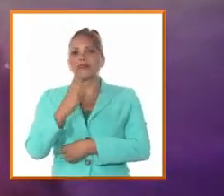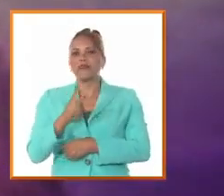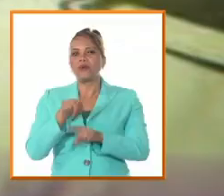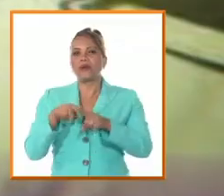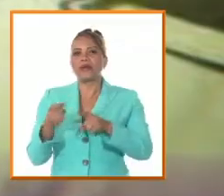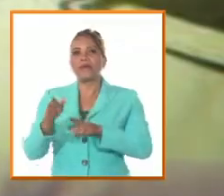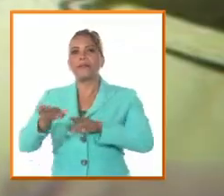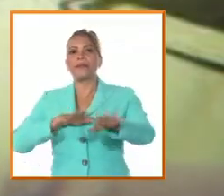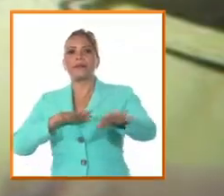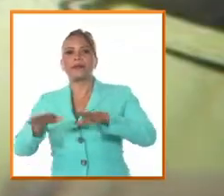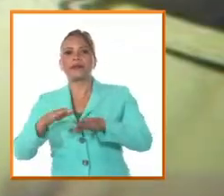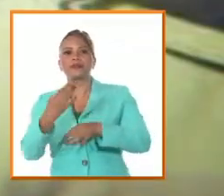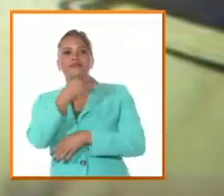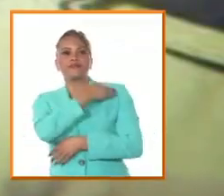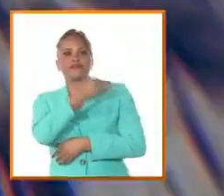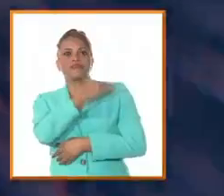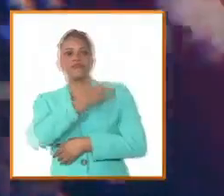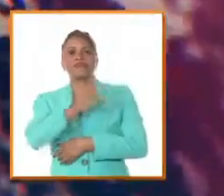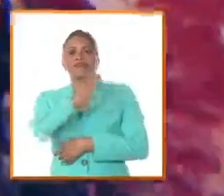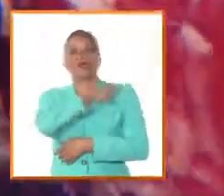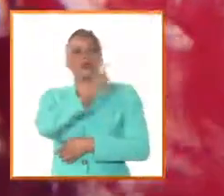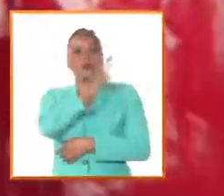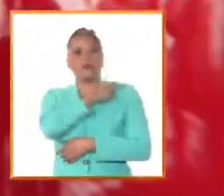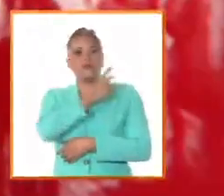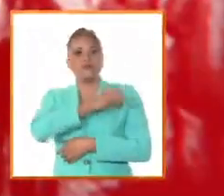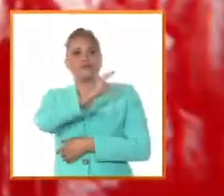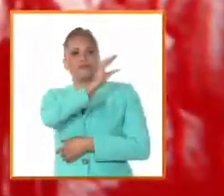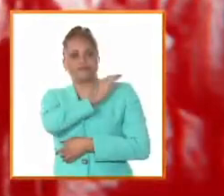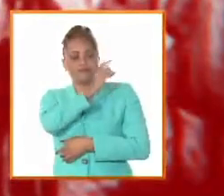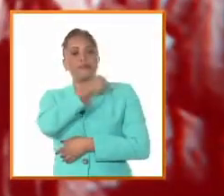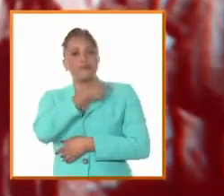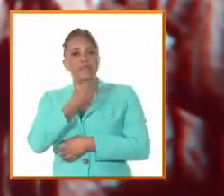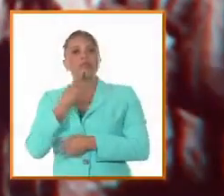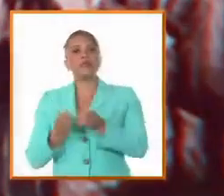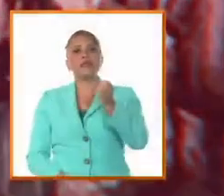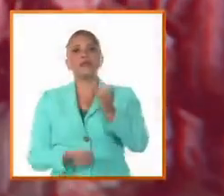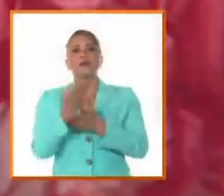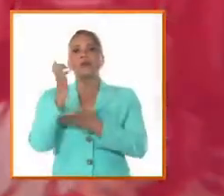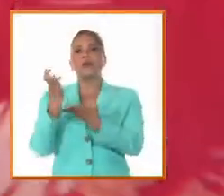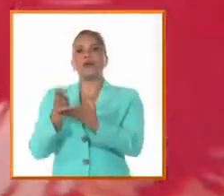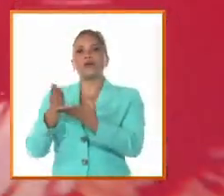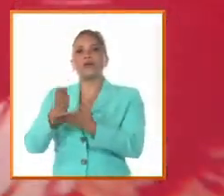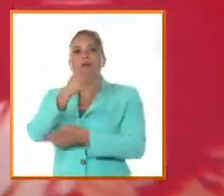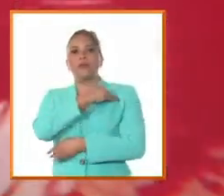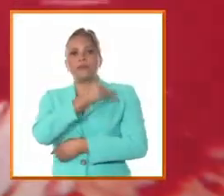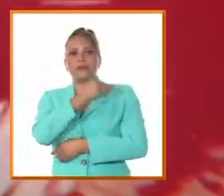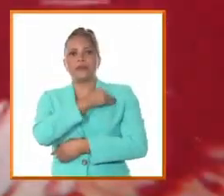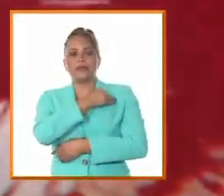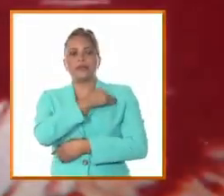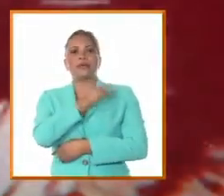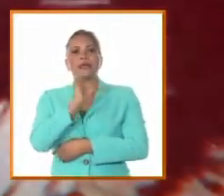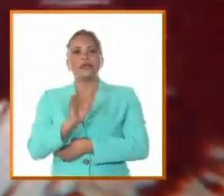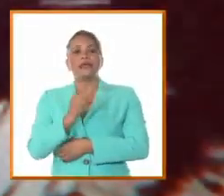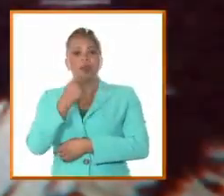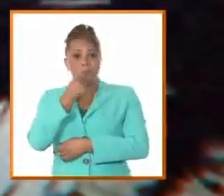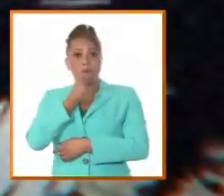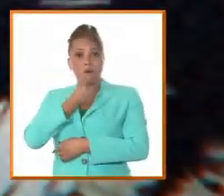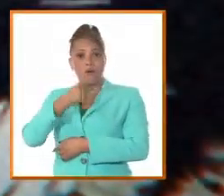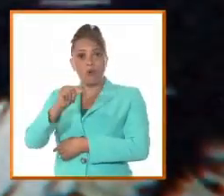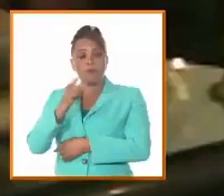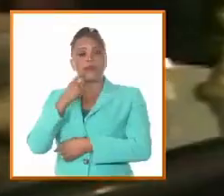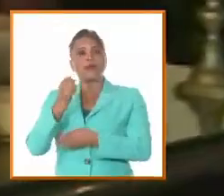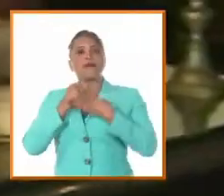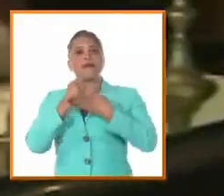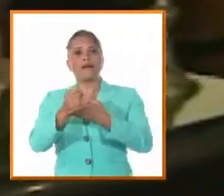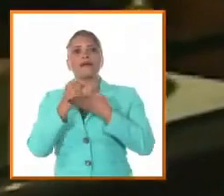a la preparación militar y general de los jefes y oficiales, para lo cual creó escuelas militares como la de Jimaguayú. Agramonte fue conspirador